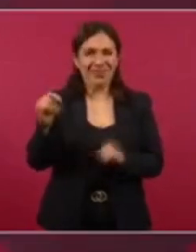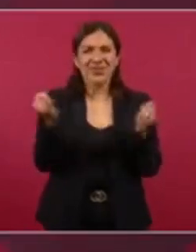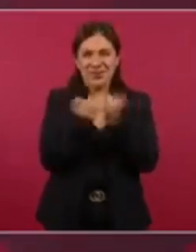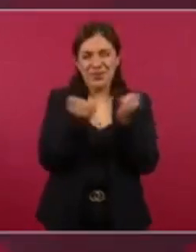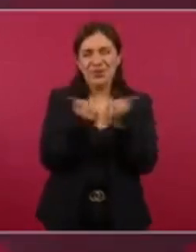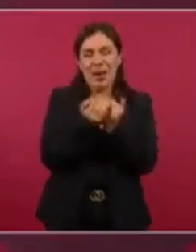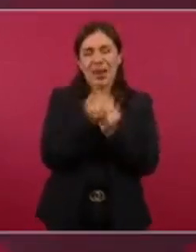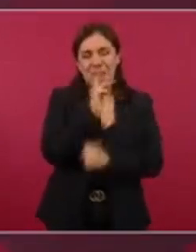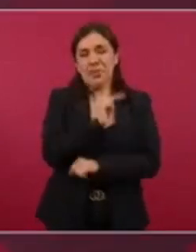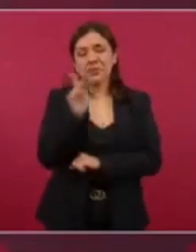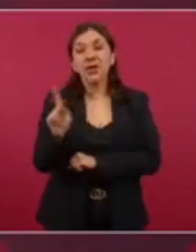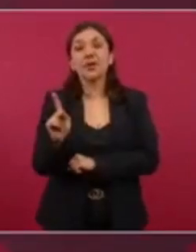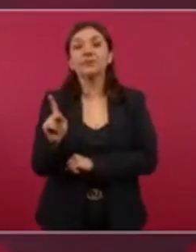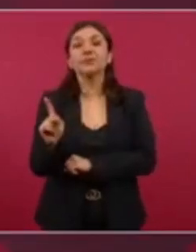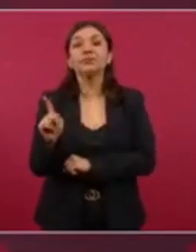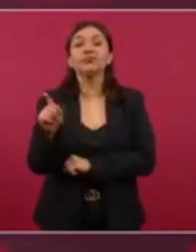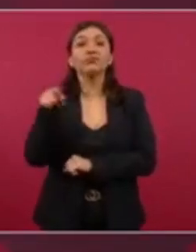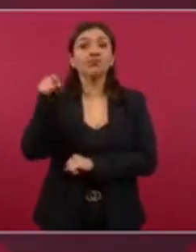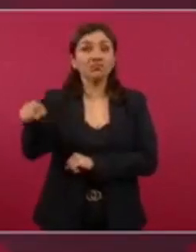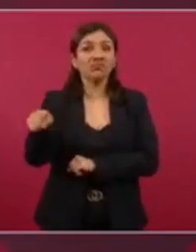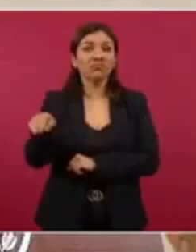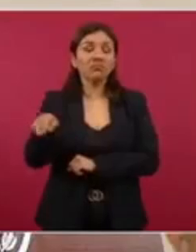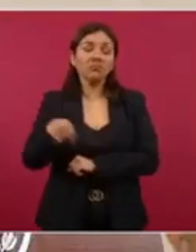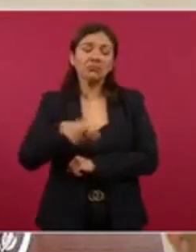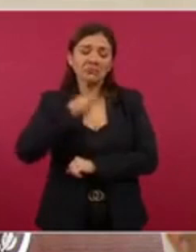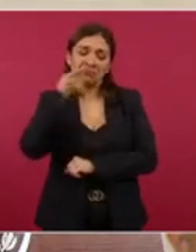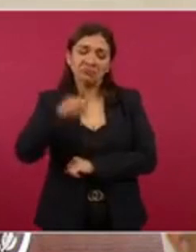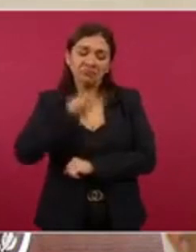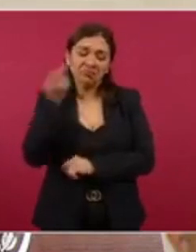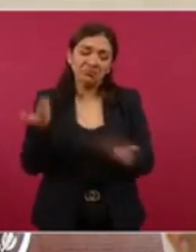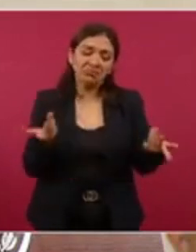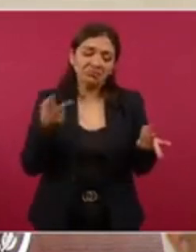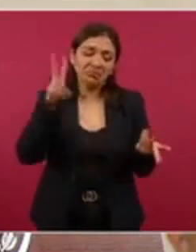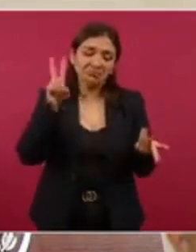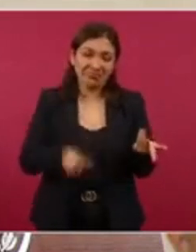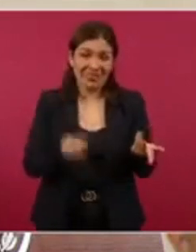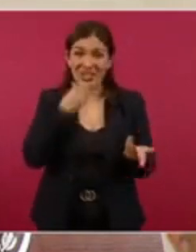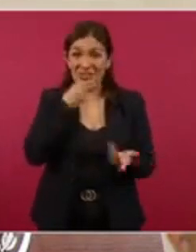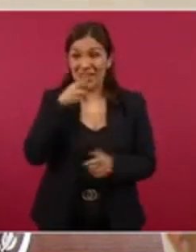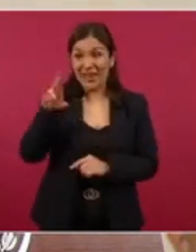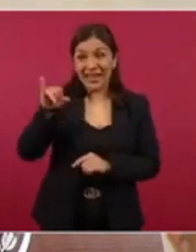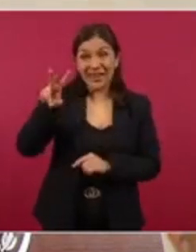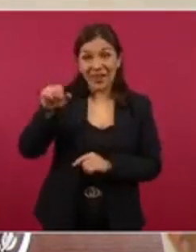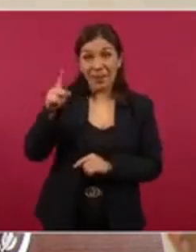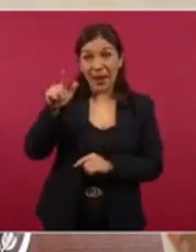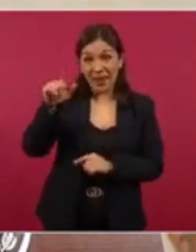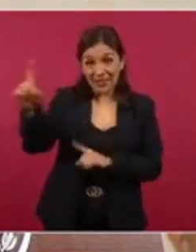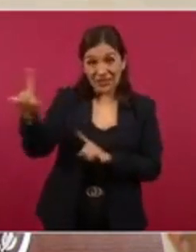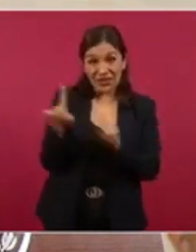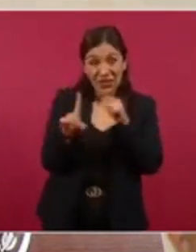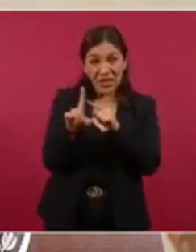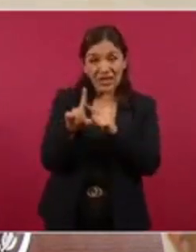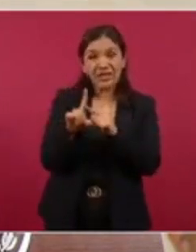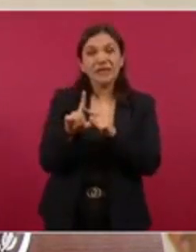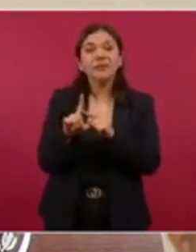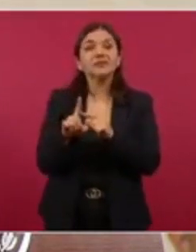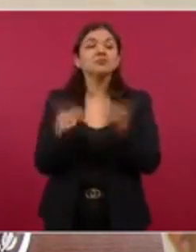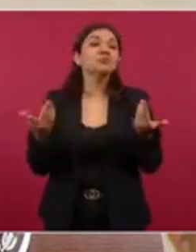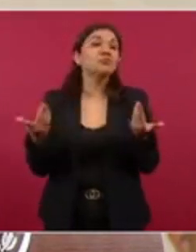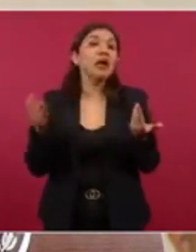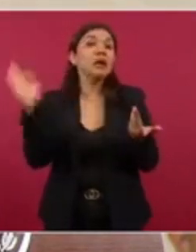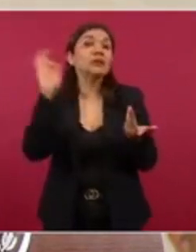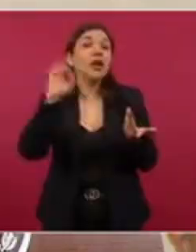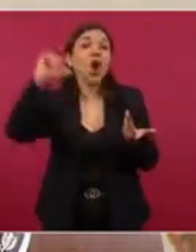ya aceptando Rivapalacio. Es que puede ser que hoy